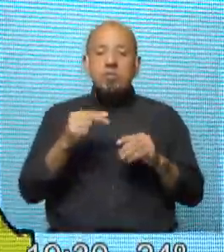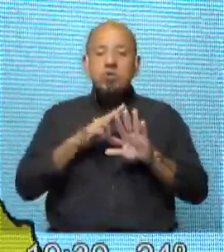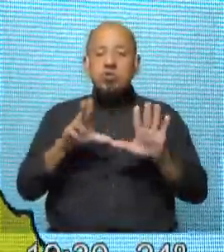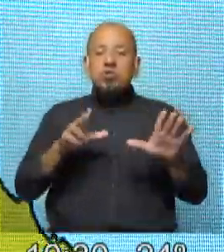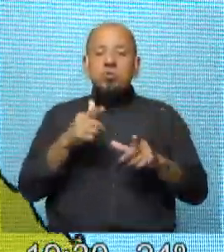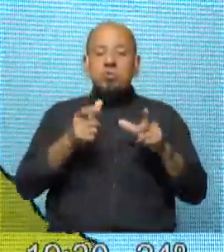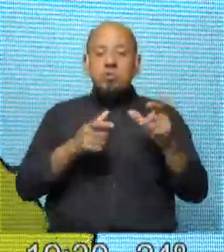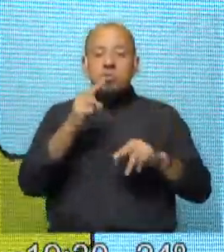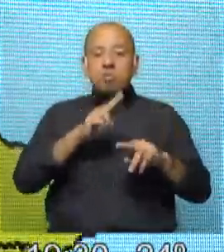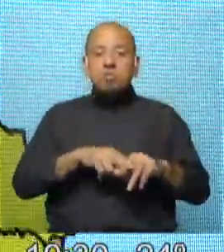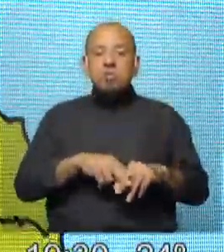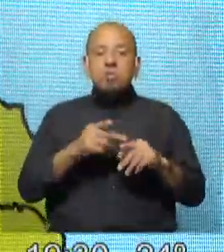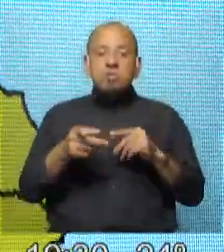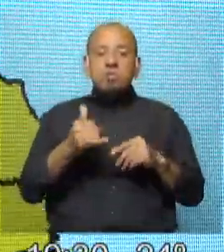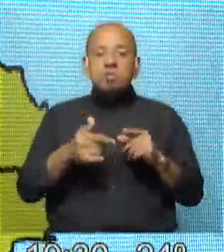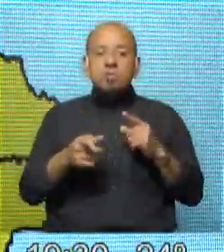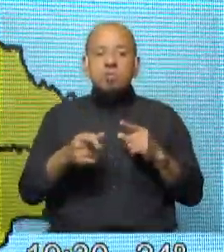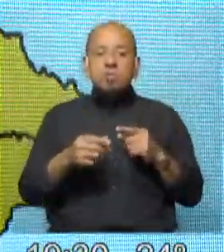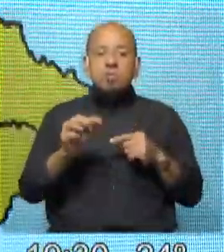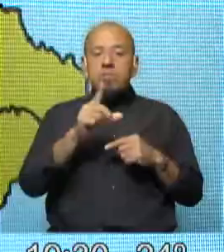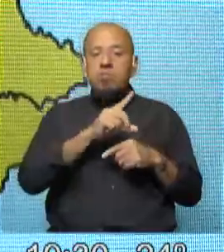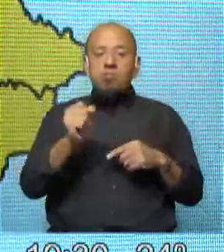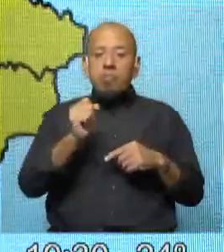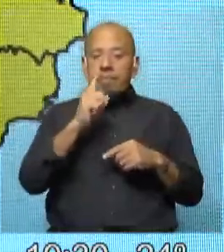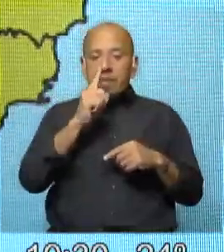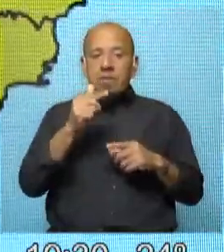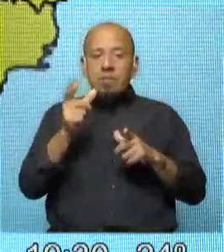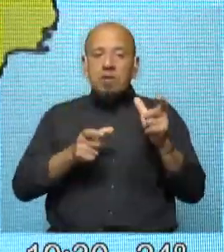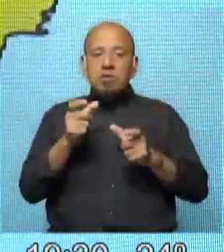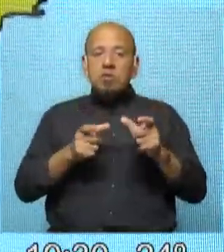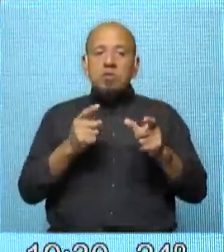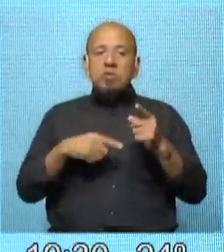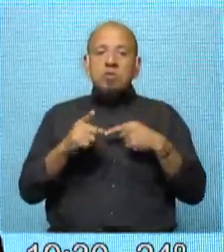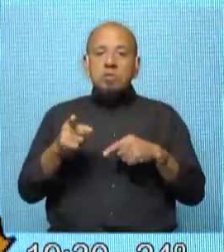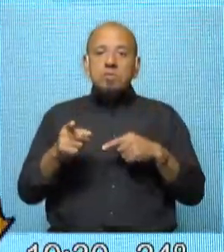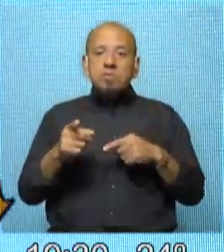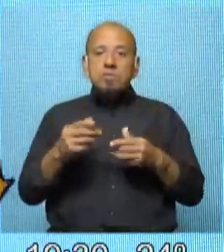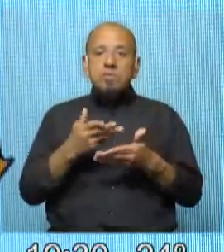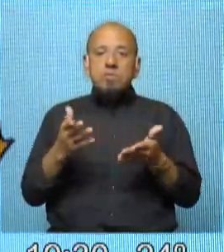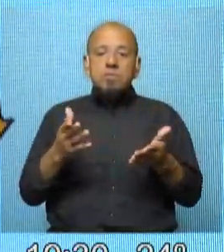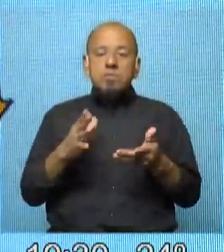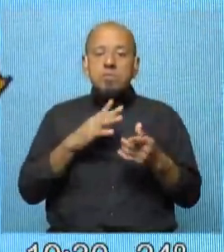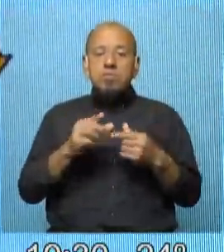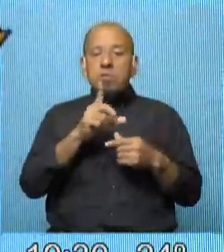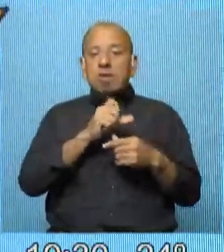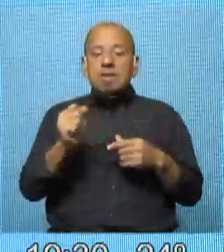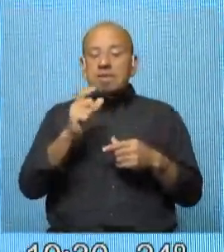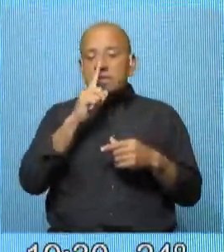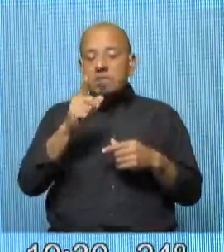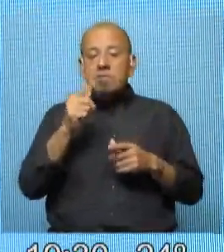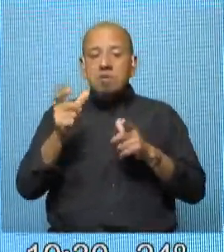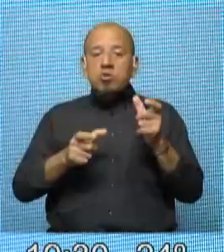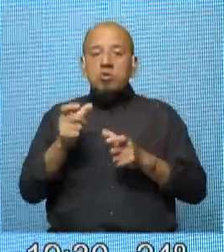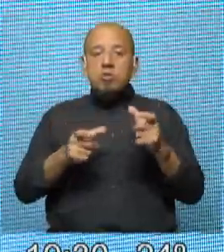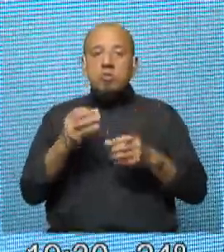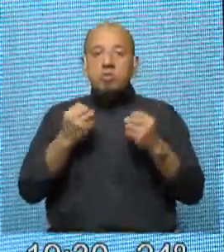homicidios. Rivera tiene aproximadamente unas 100.000 personas de población y la tasa de homicidio se mide cada 100.000 personas y por eso